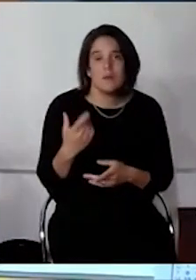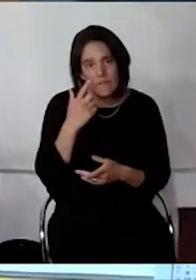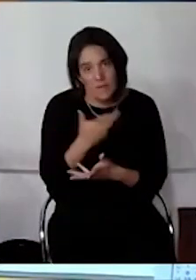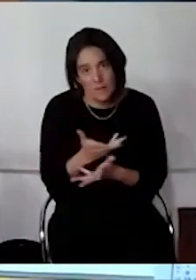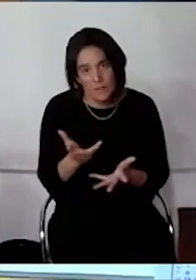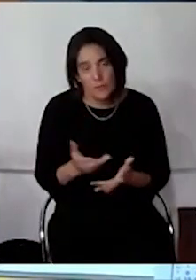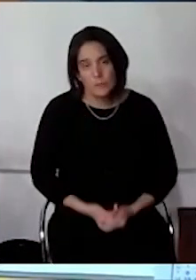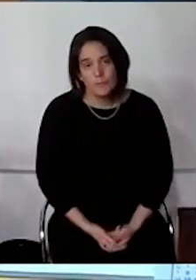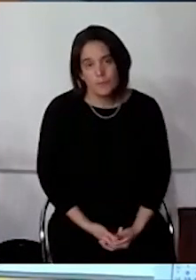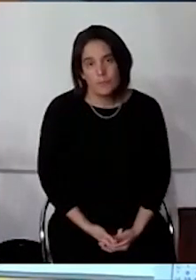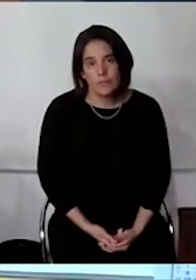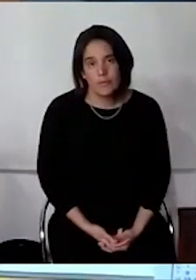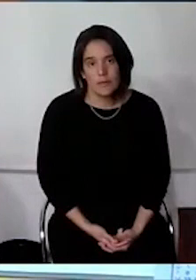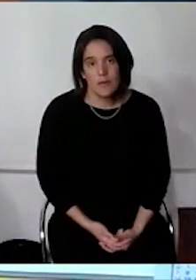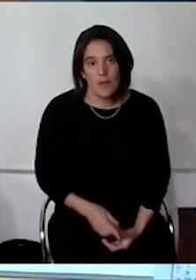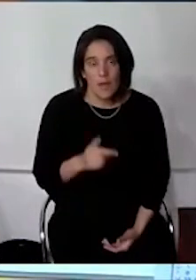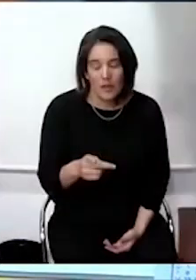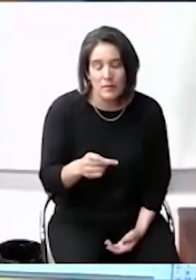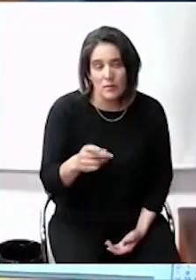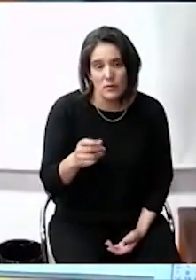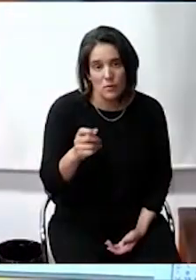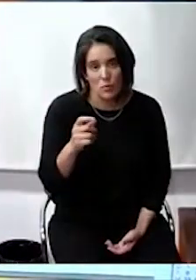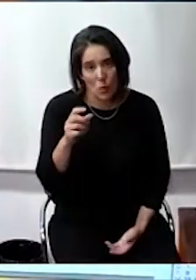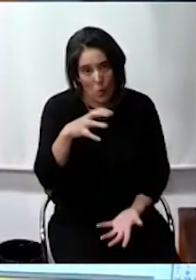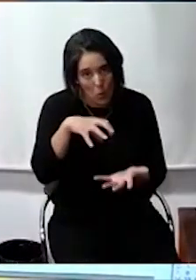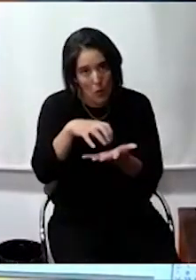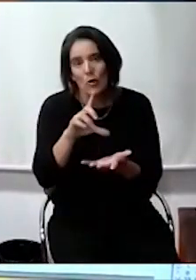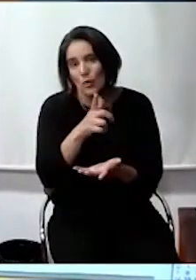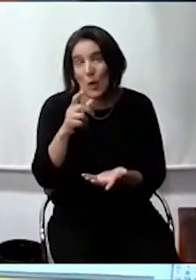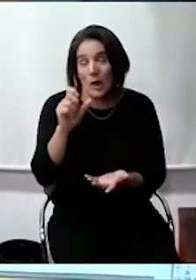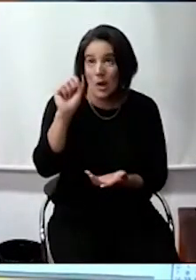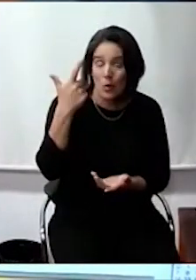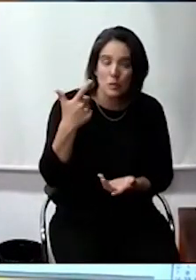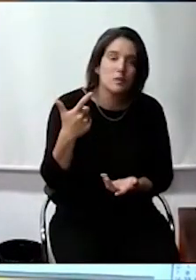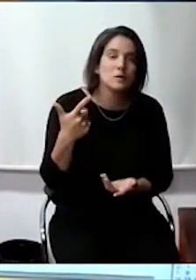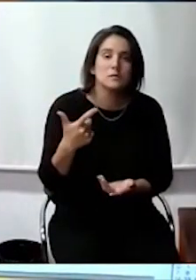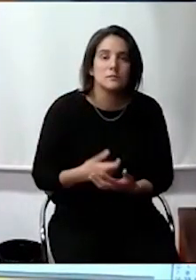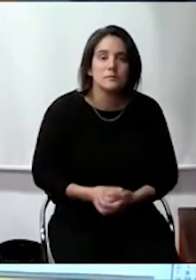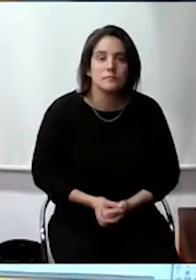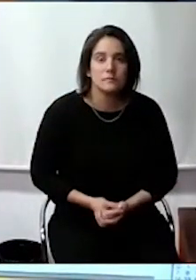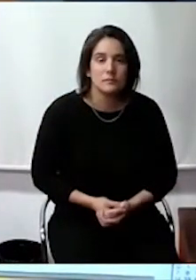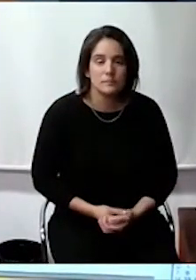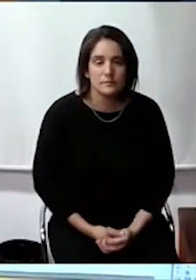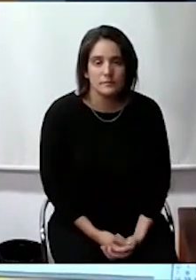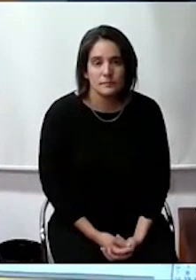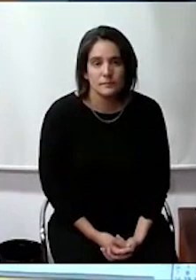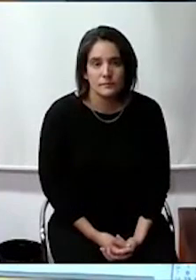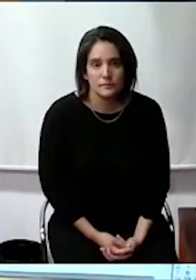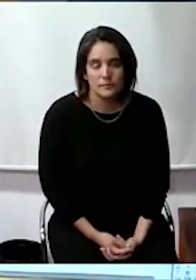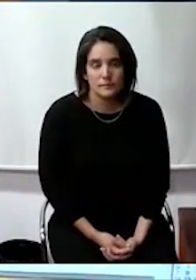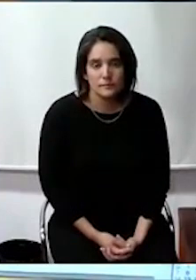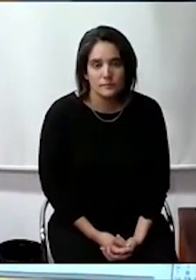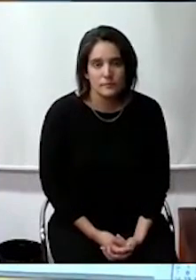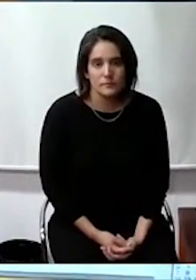Edira, fue uno de los lugares que fue bastante castigado y que no había luz, no tenía luz, no tenía internet.